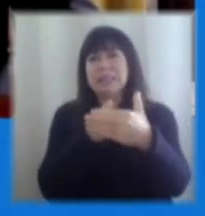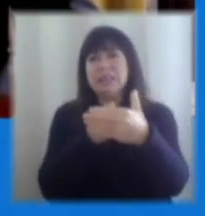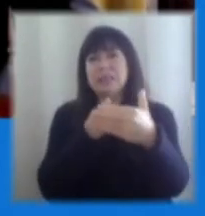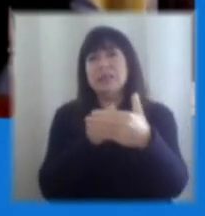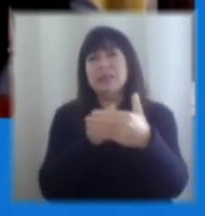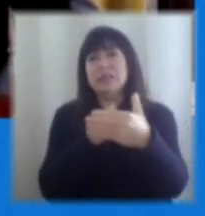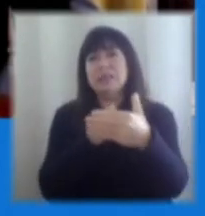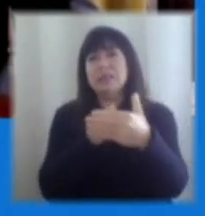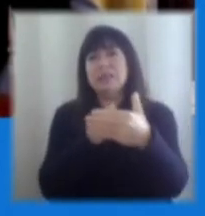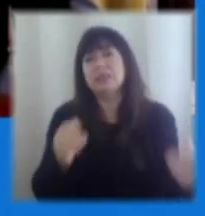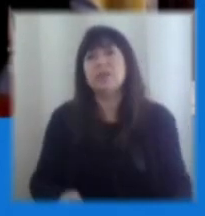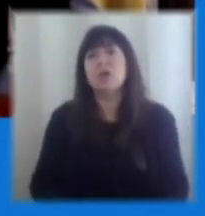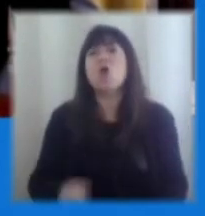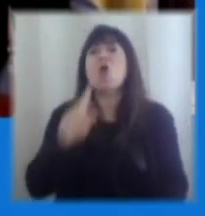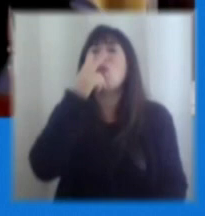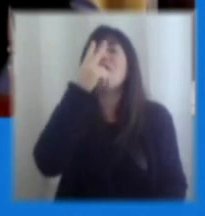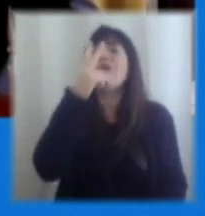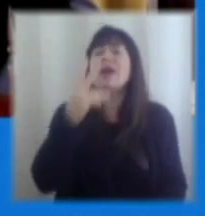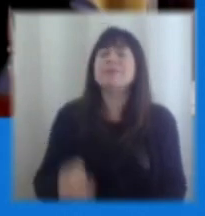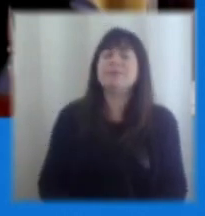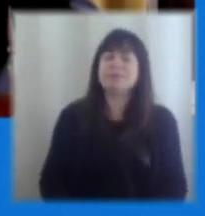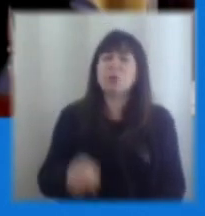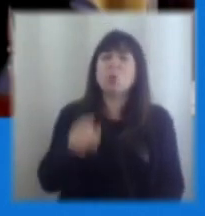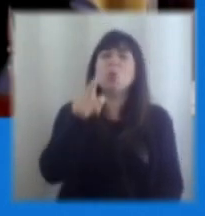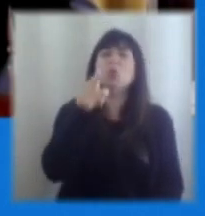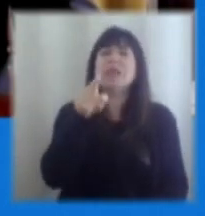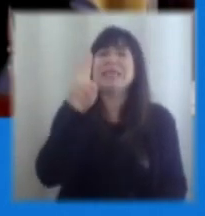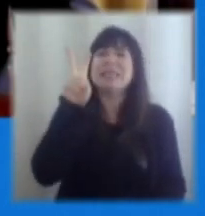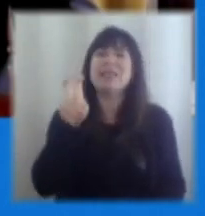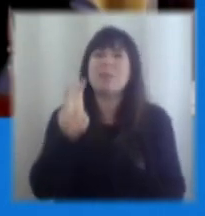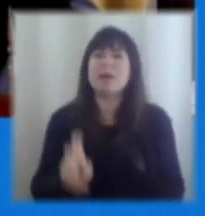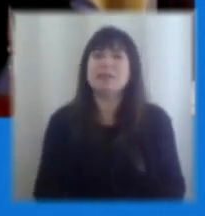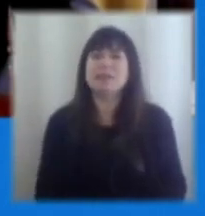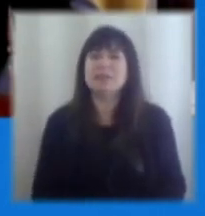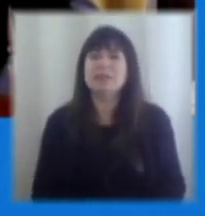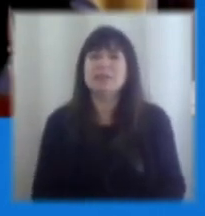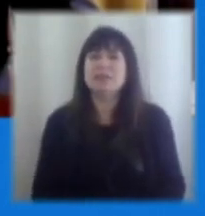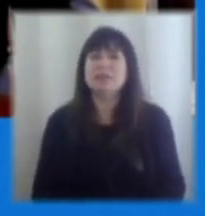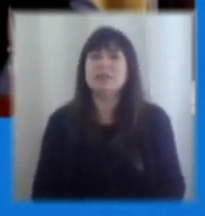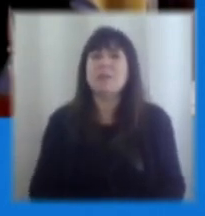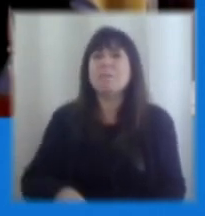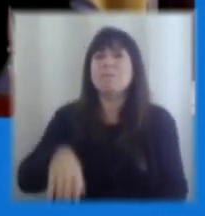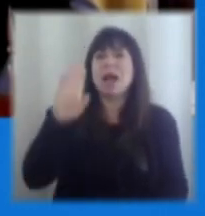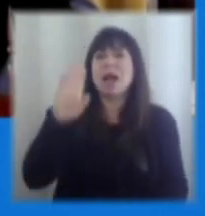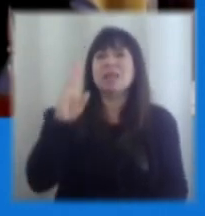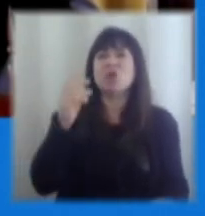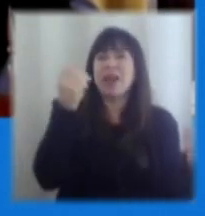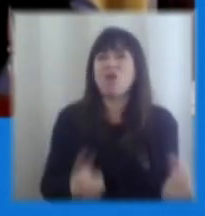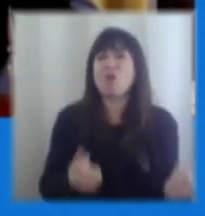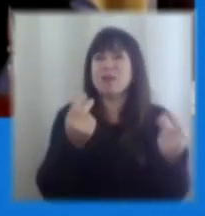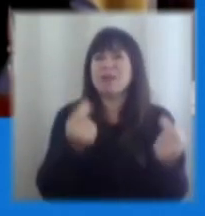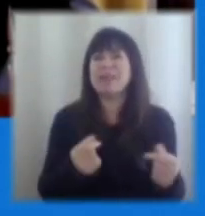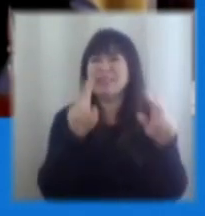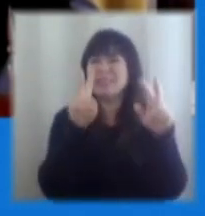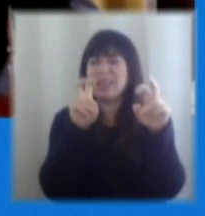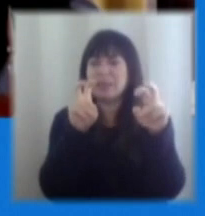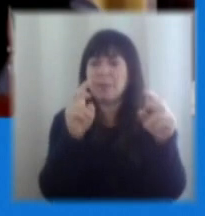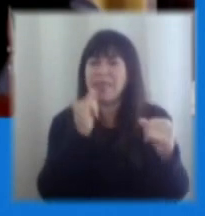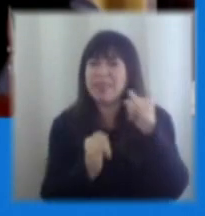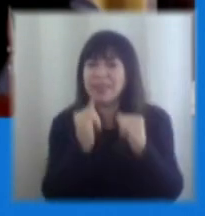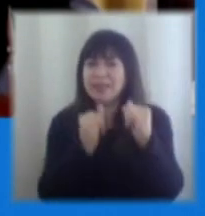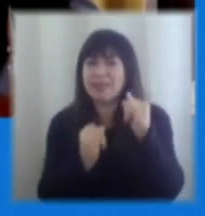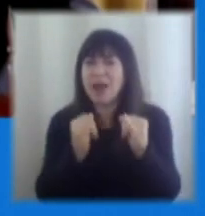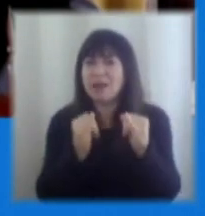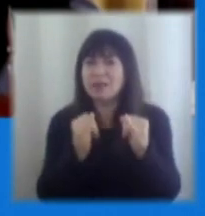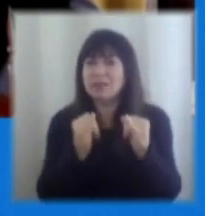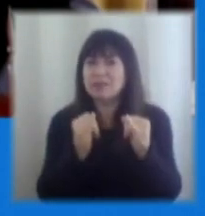pero básicamente cómo ve este tema de la reconversión y de las mayores competencias en temas digitales lo cual también va a requerir en el fondo